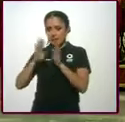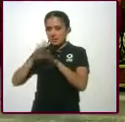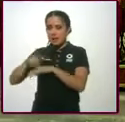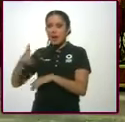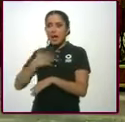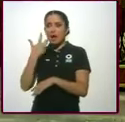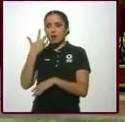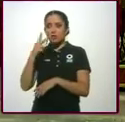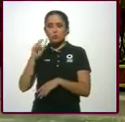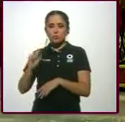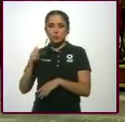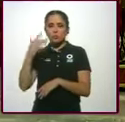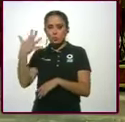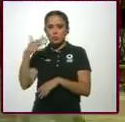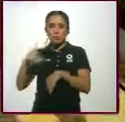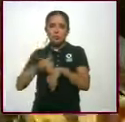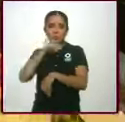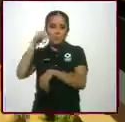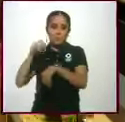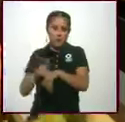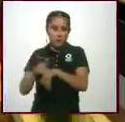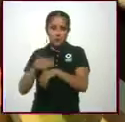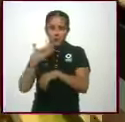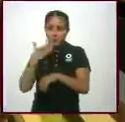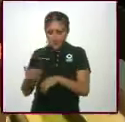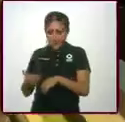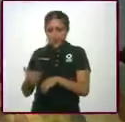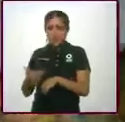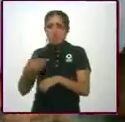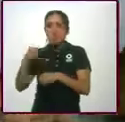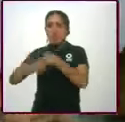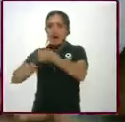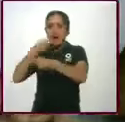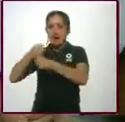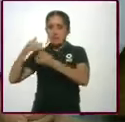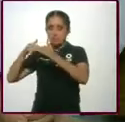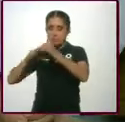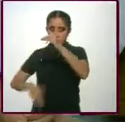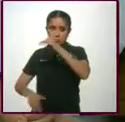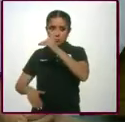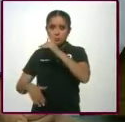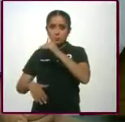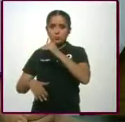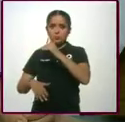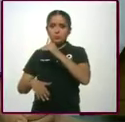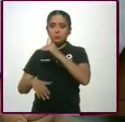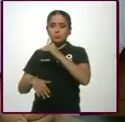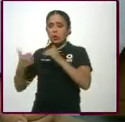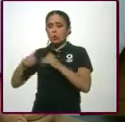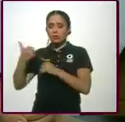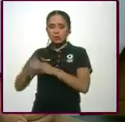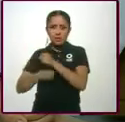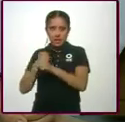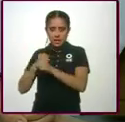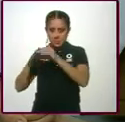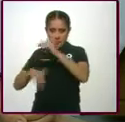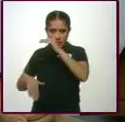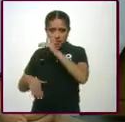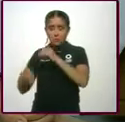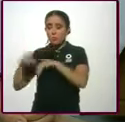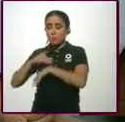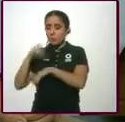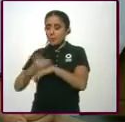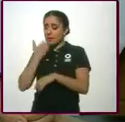.5. ¿De promedio? De promedio. Menores de... Son de 11 años. O sea,